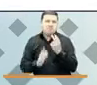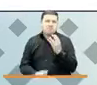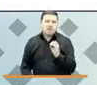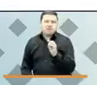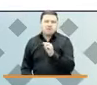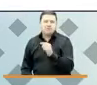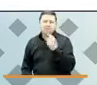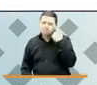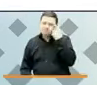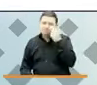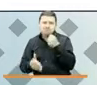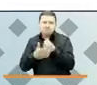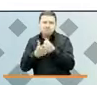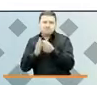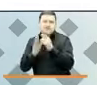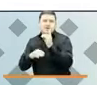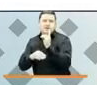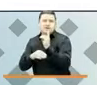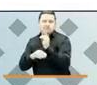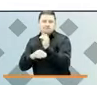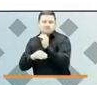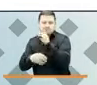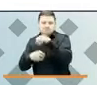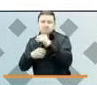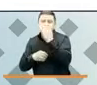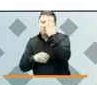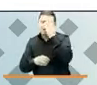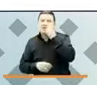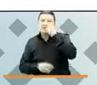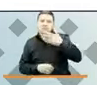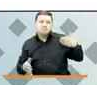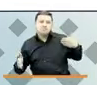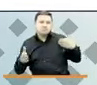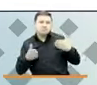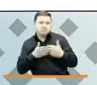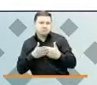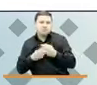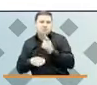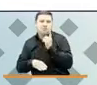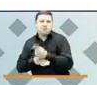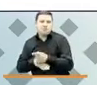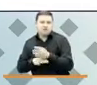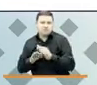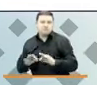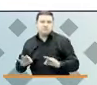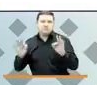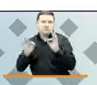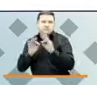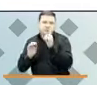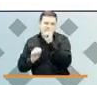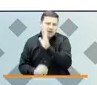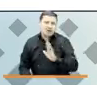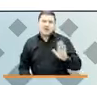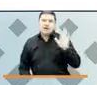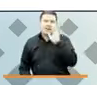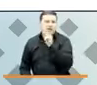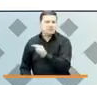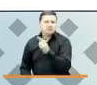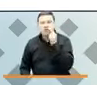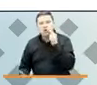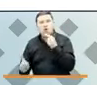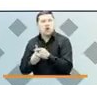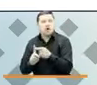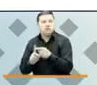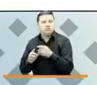retos institucionales para el Centro de Memoria Histórica. Un establecimiento público del orden nacional que tiene como objeto la